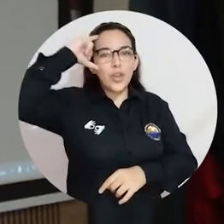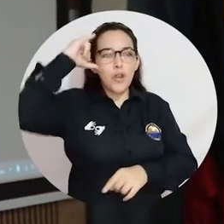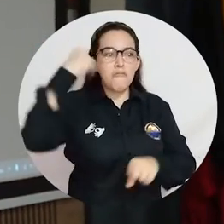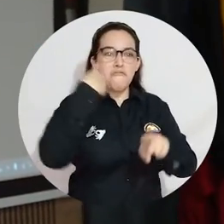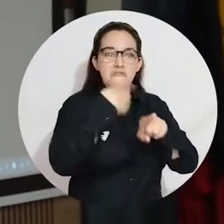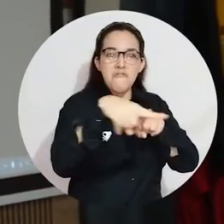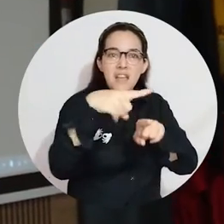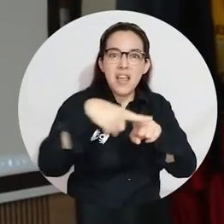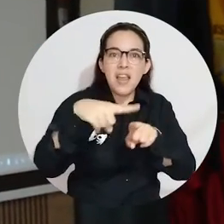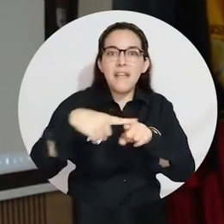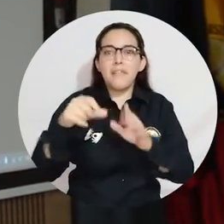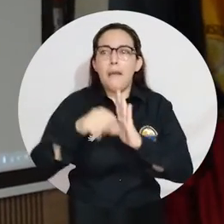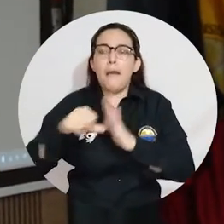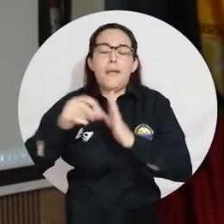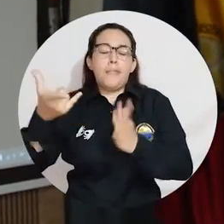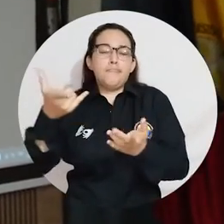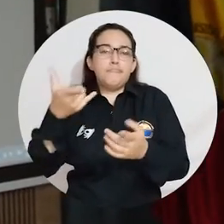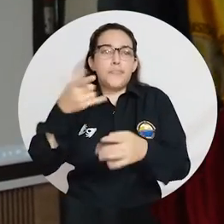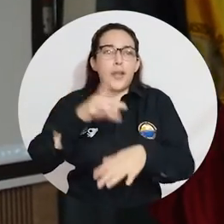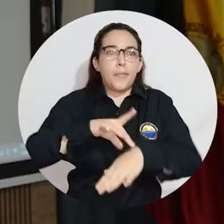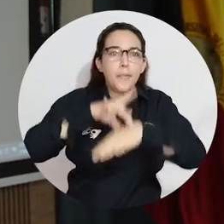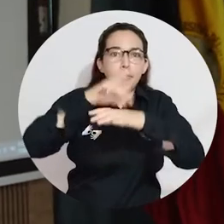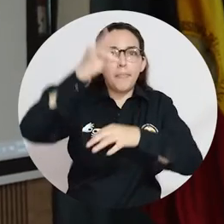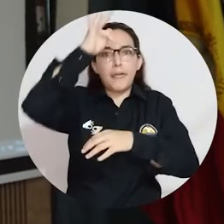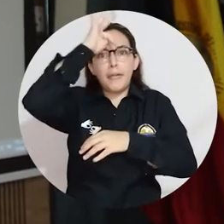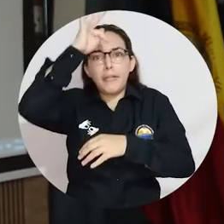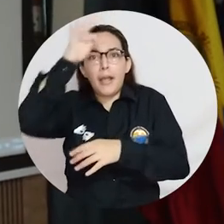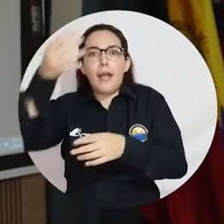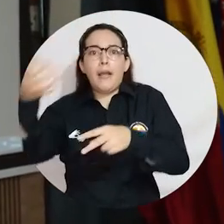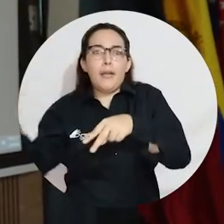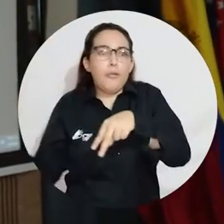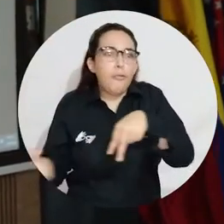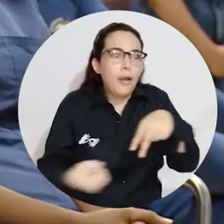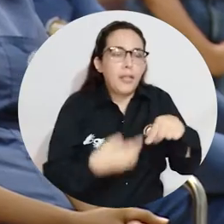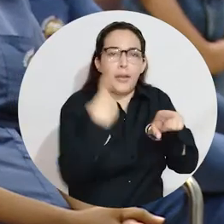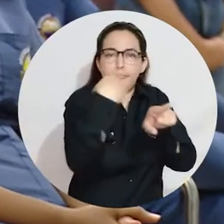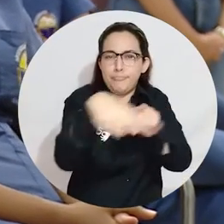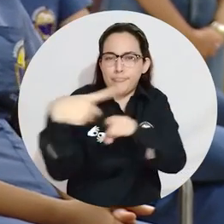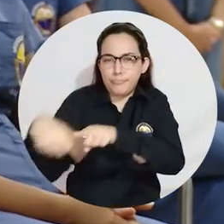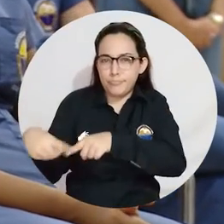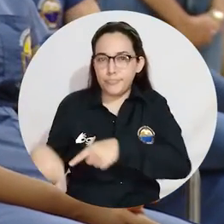psicólogo en diferentes áreas clínicas, social, educativa.